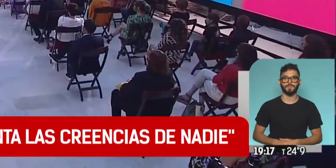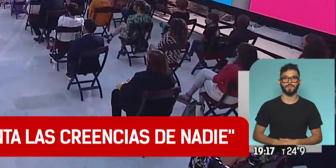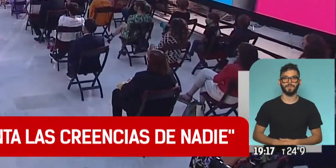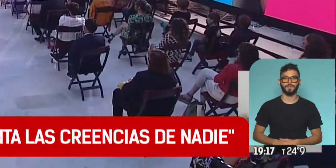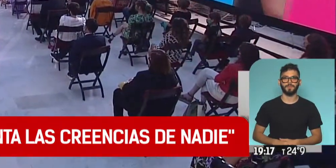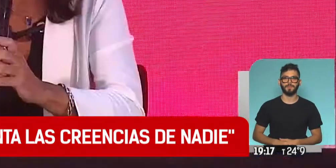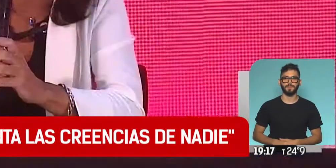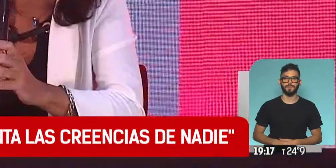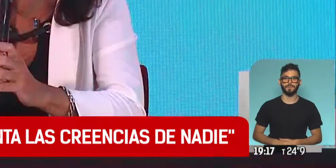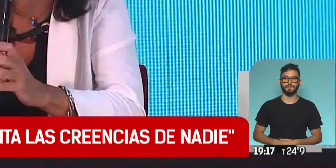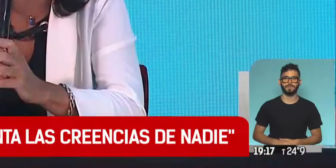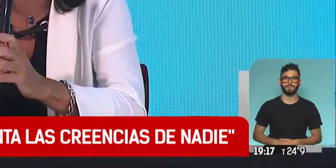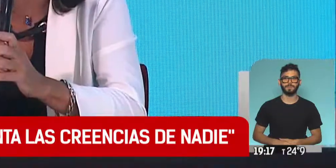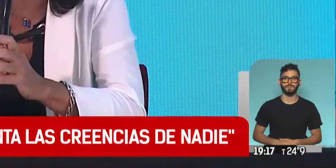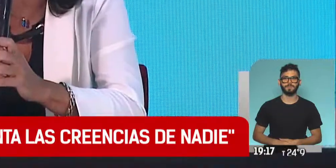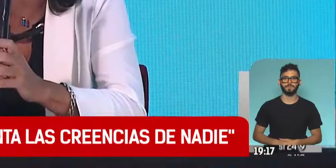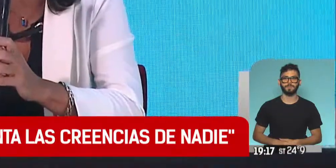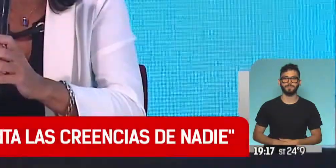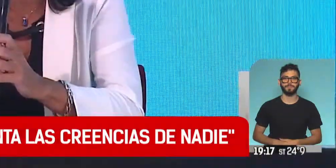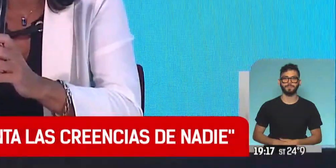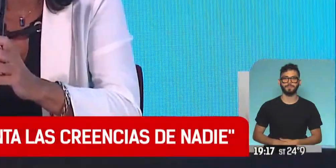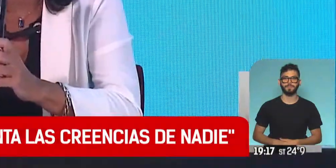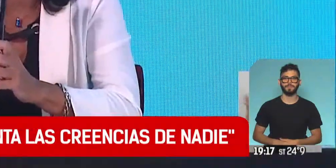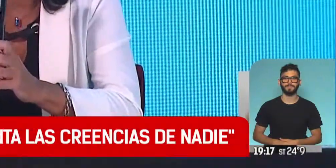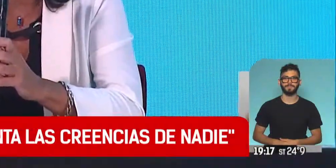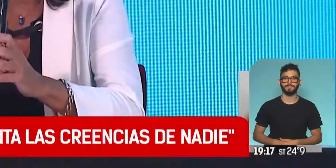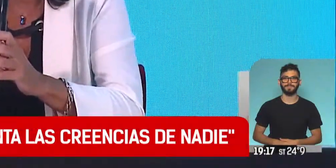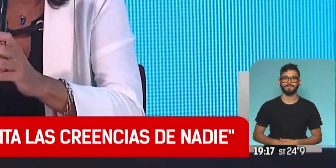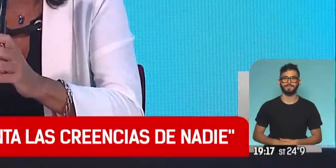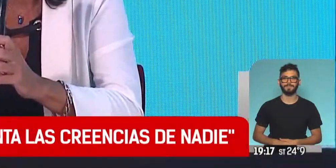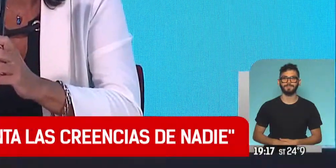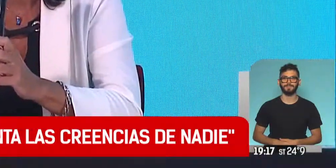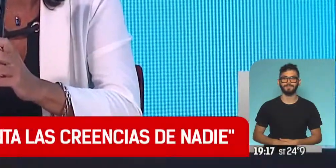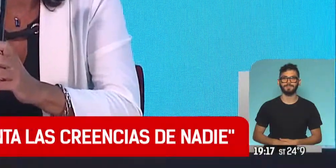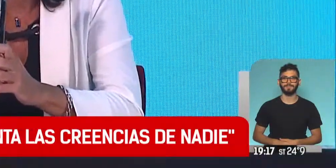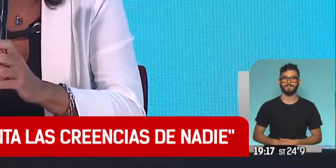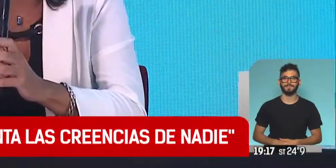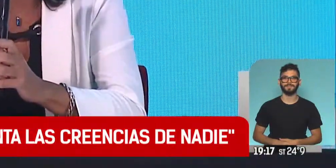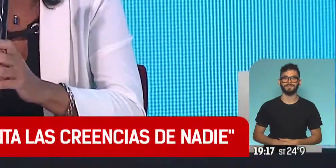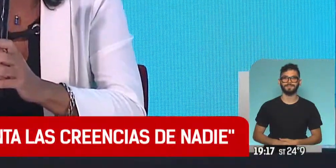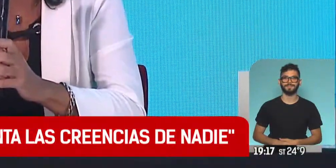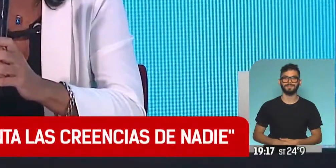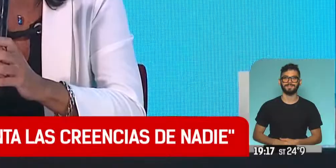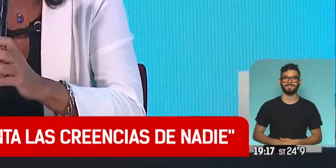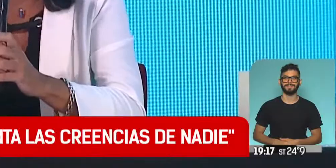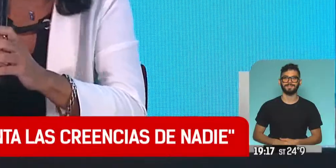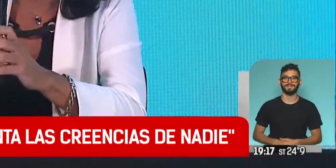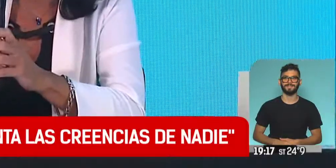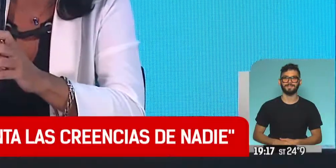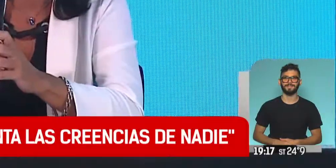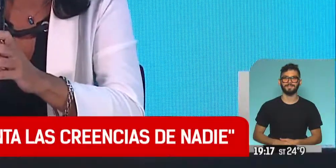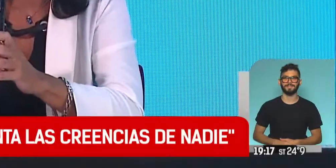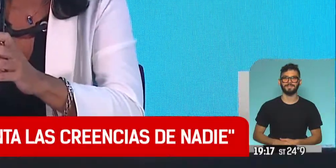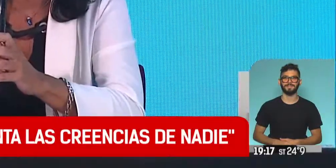3.000 mujeres desde que recuperamos la democracia, allí las mujeres han visto afectada su salud,